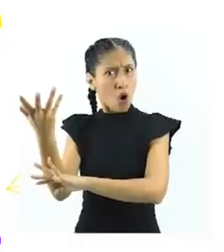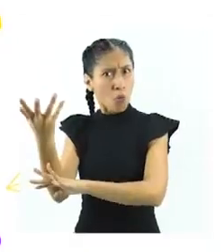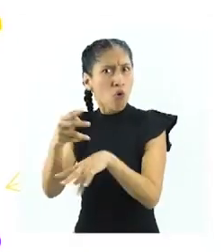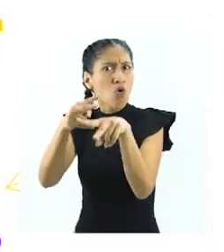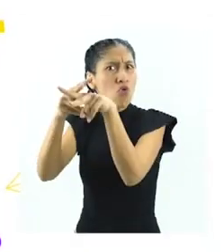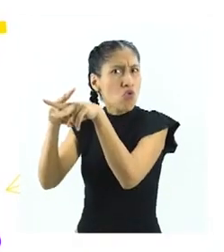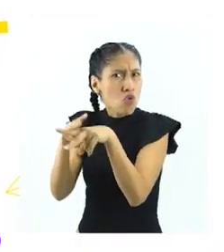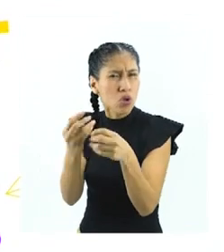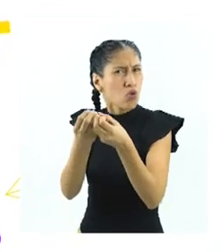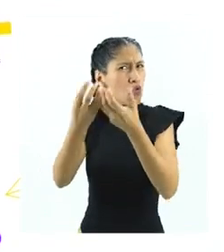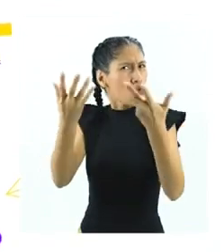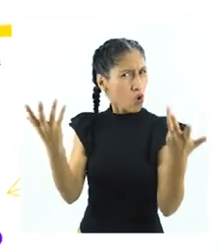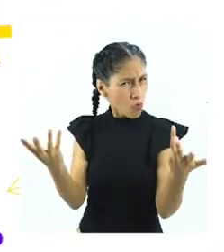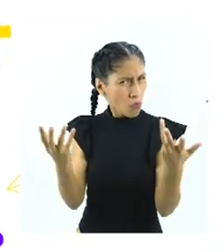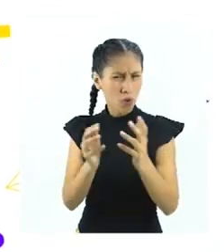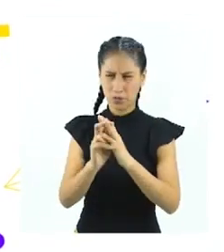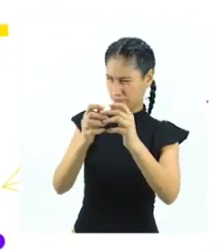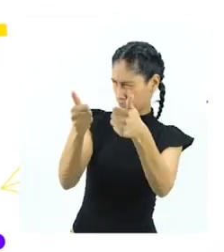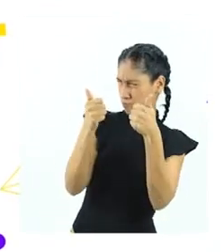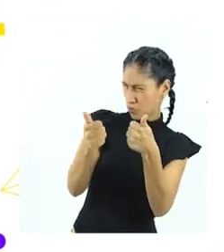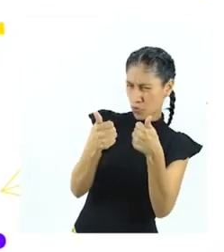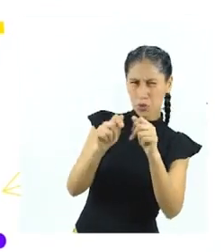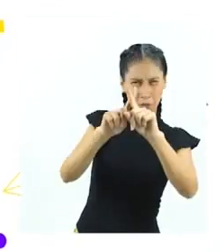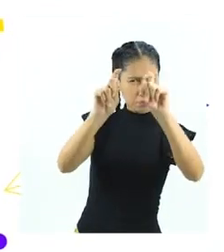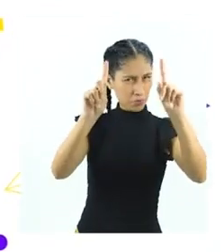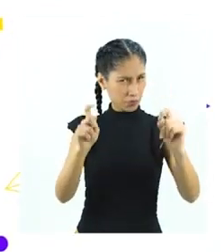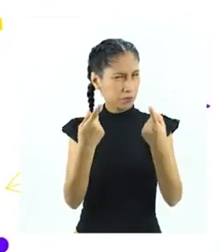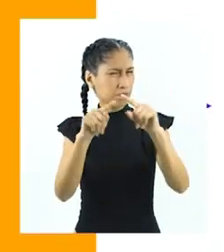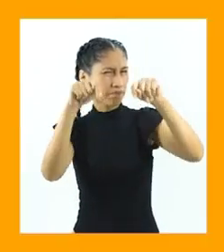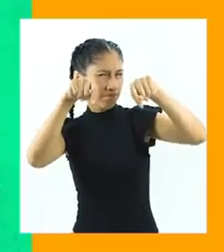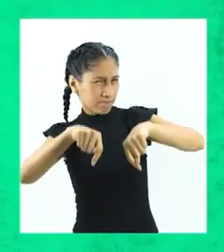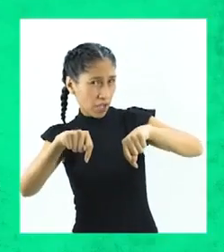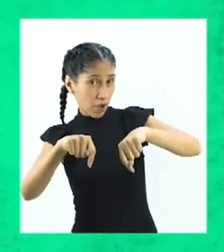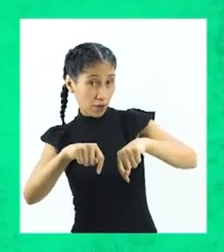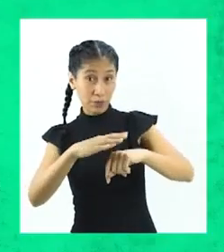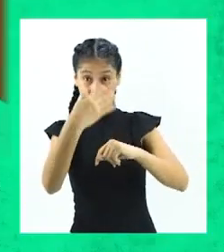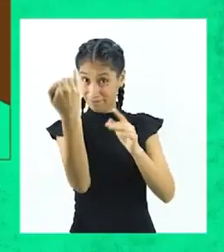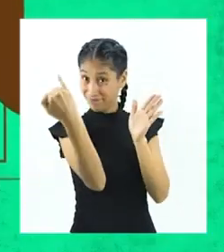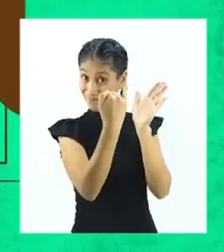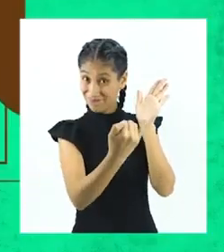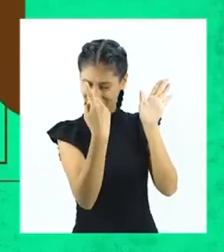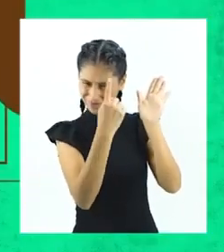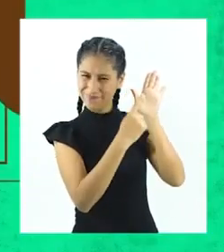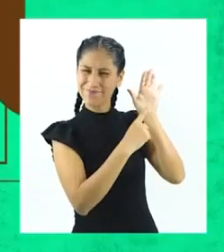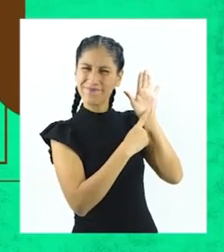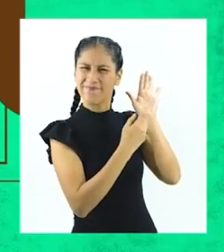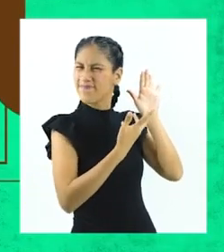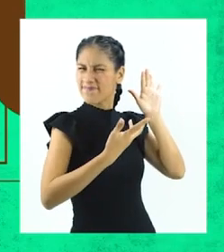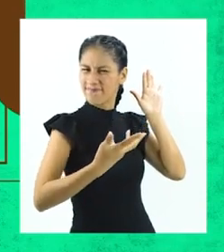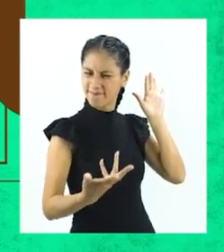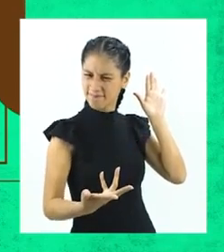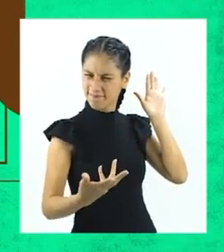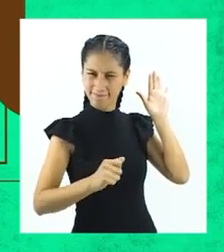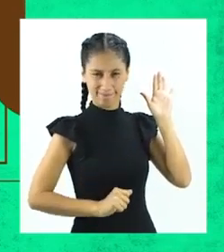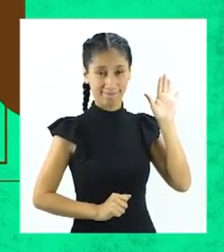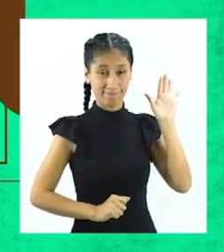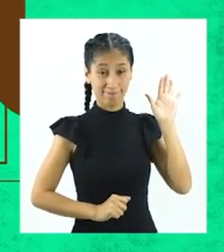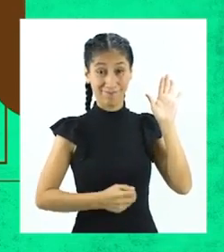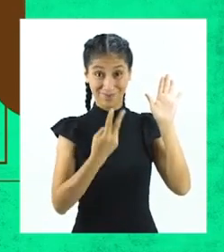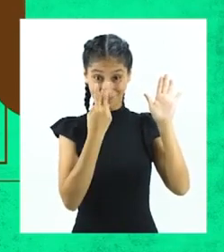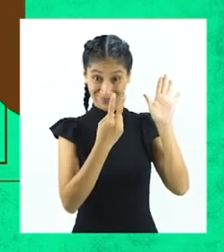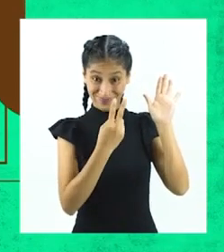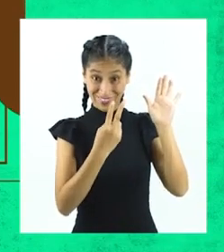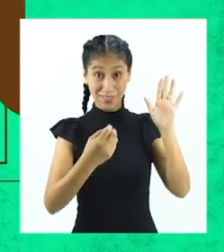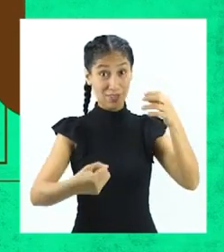coma. Muy válidas todas esas interrogantes. Pero ahora, en la siguiente imagen, observamos un evento